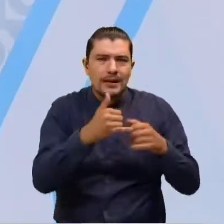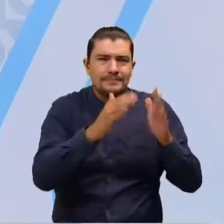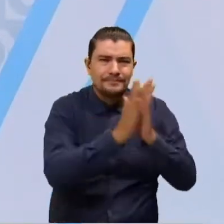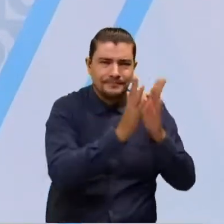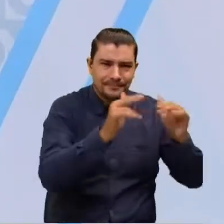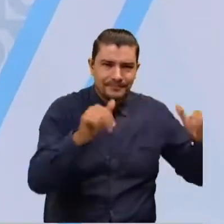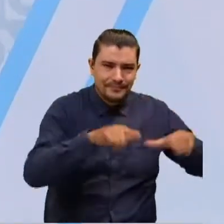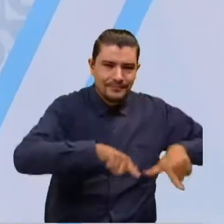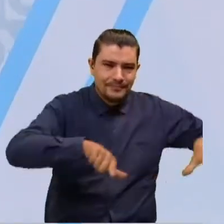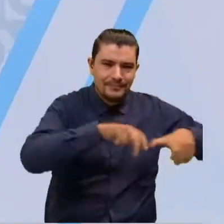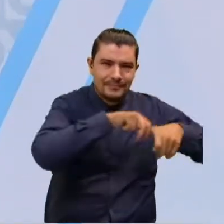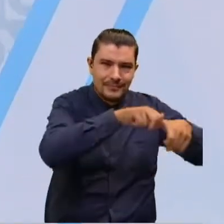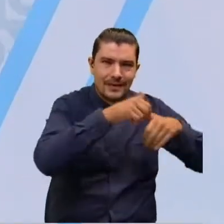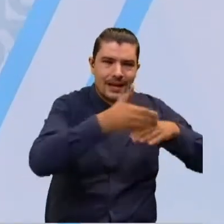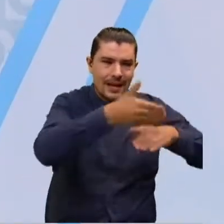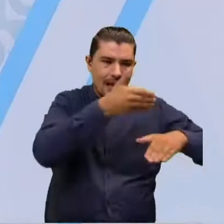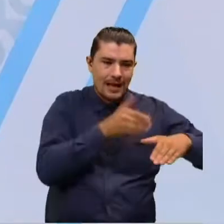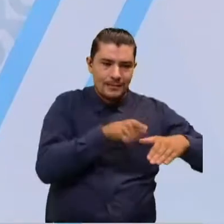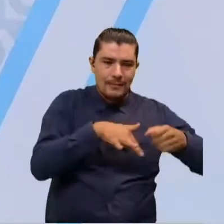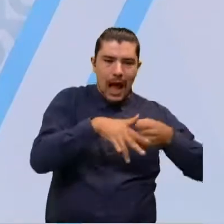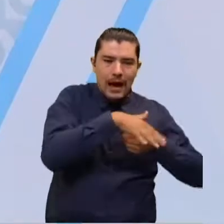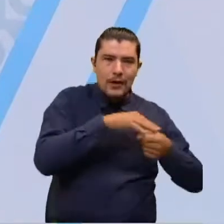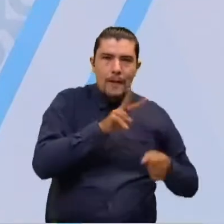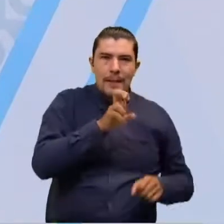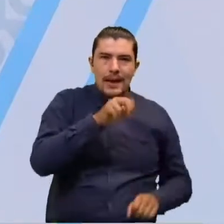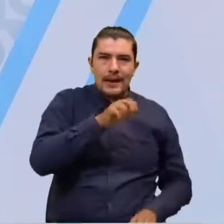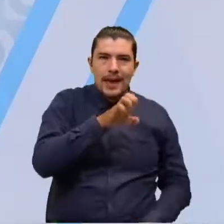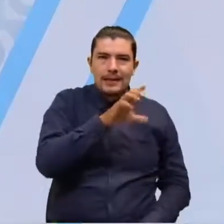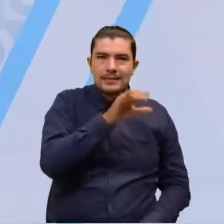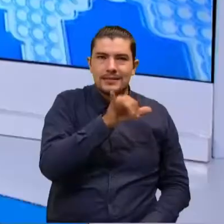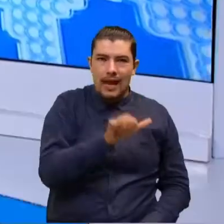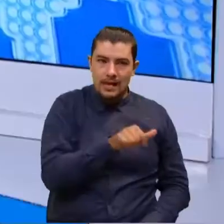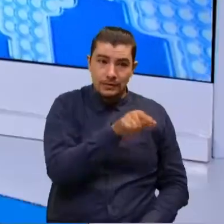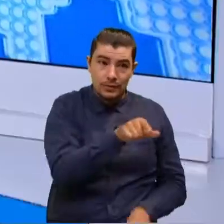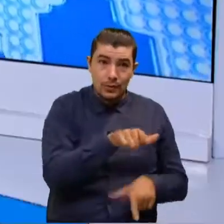en donde la vía está completamente a oscuras. Veamos.